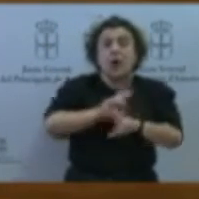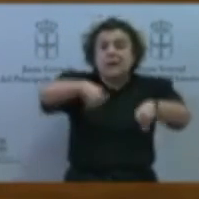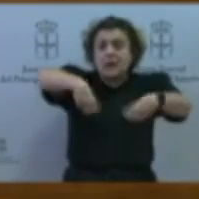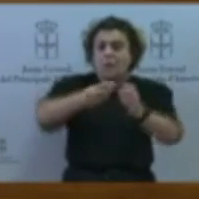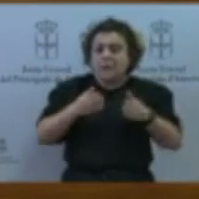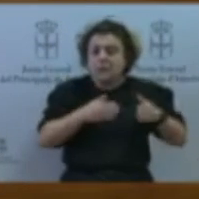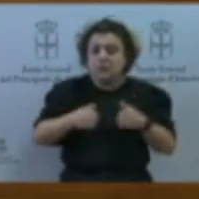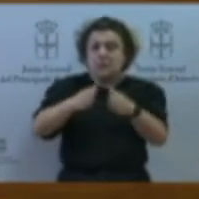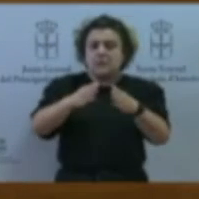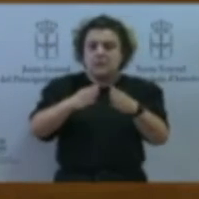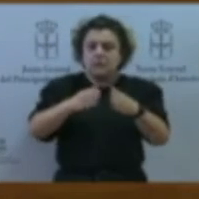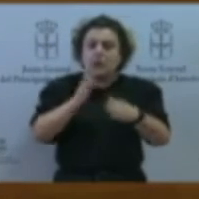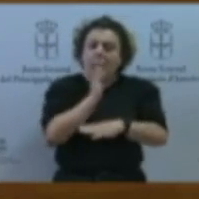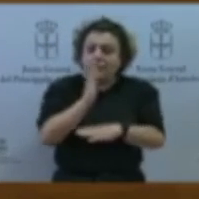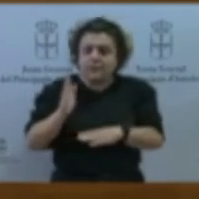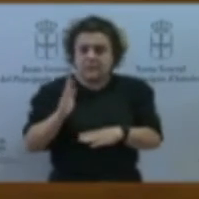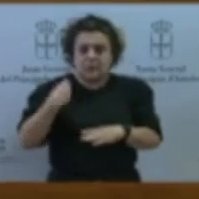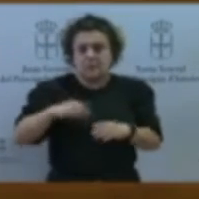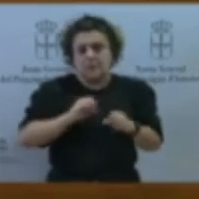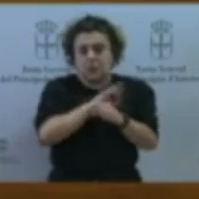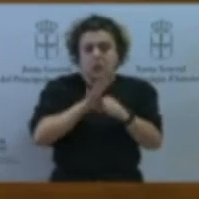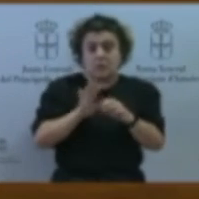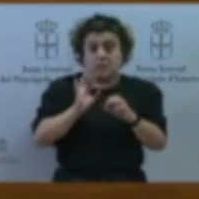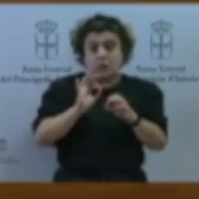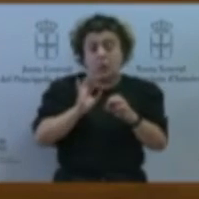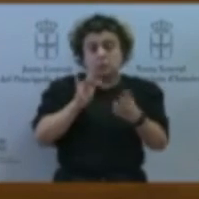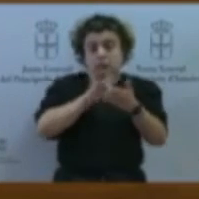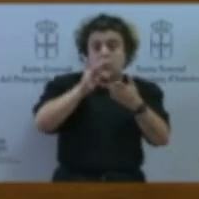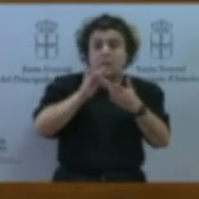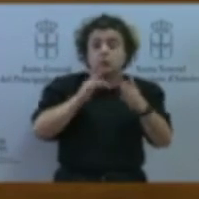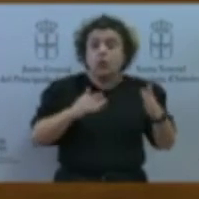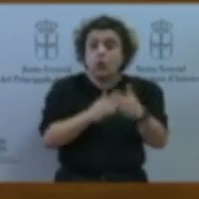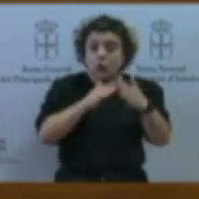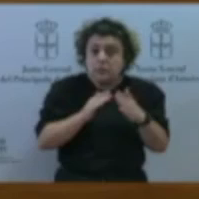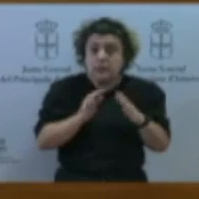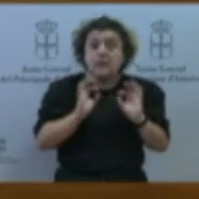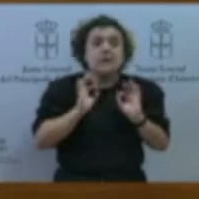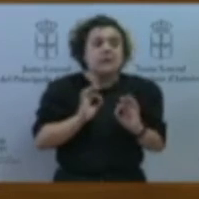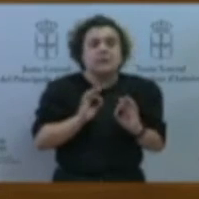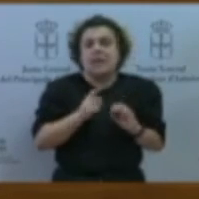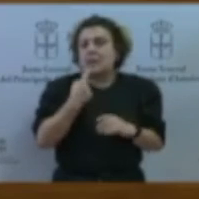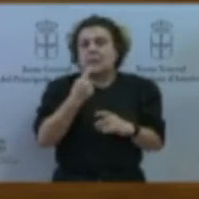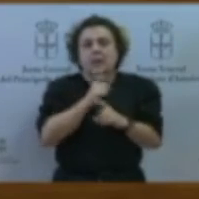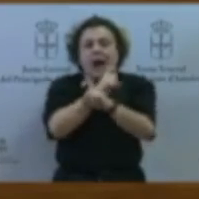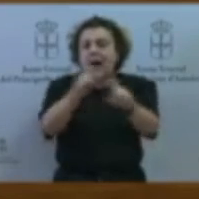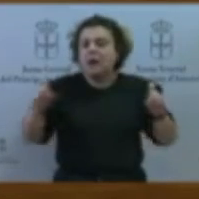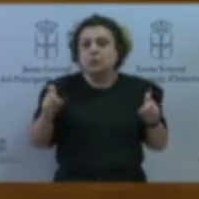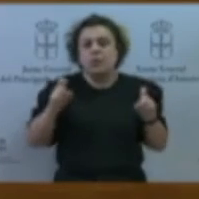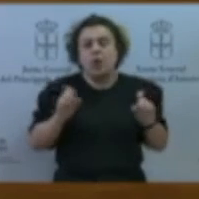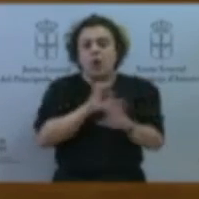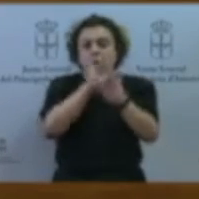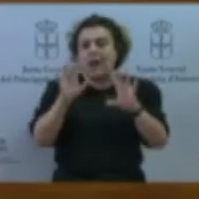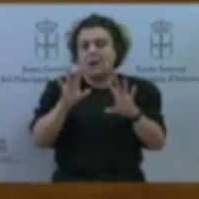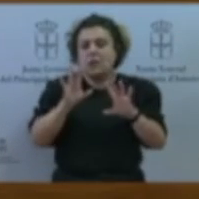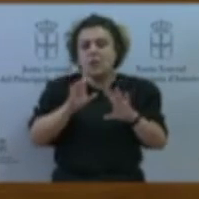este paso, digamos, de corte de largallo, Por lo tanto, y lanzar un mensaje de que estamos con la gente del sudoccidente, de que respondemos